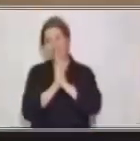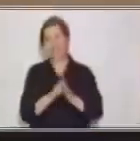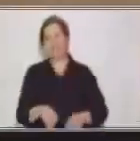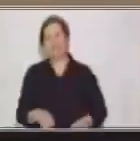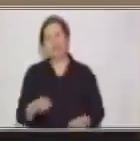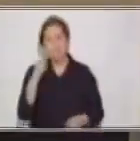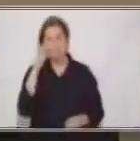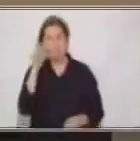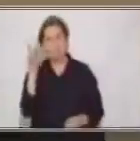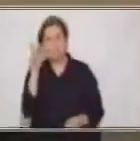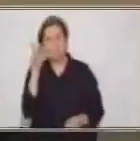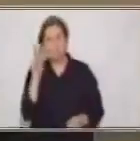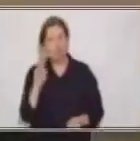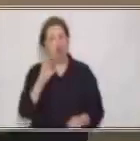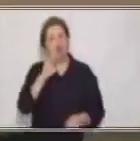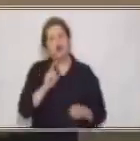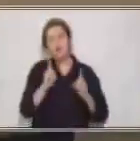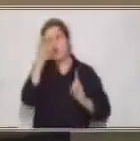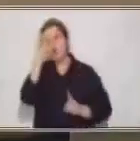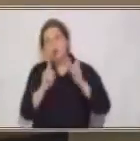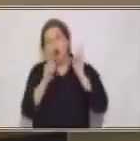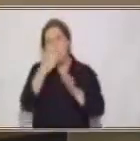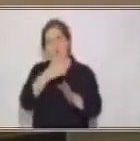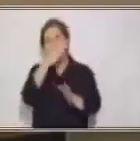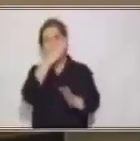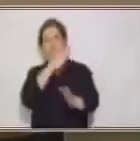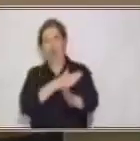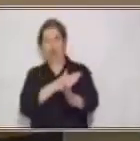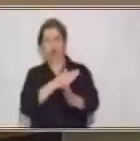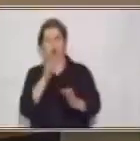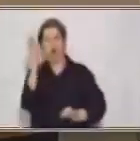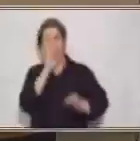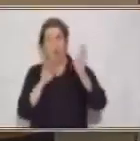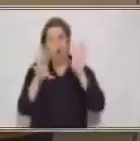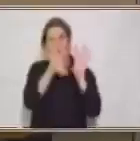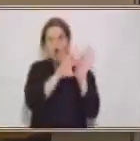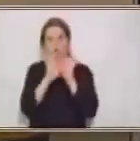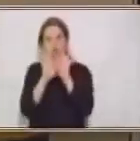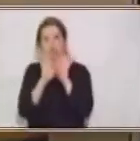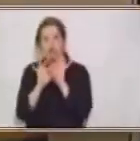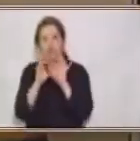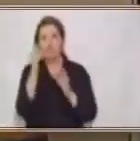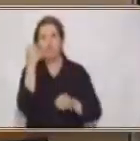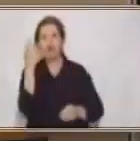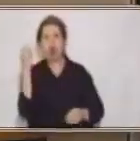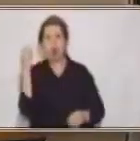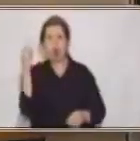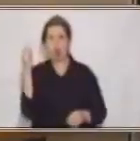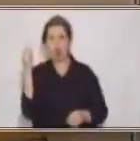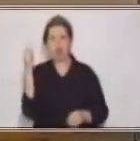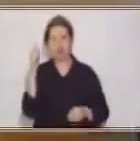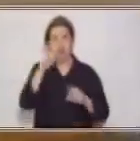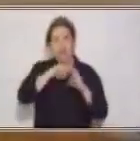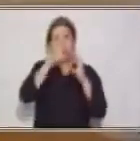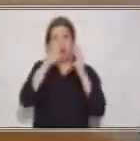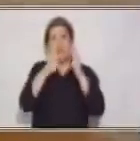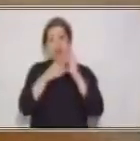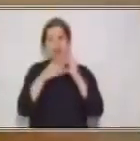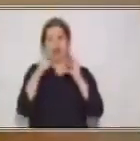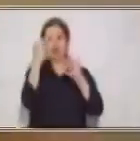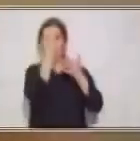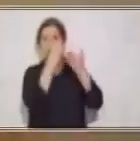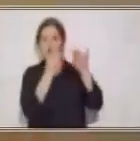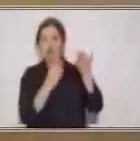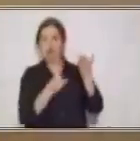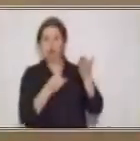miremos aquí, ¿qué conjunción o qué preposición hace falta entre estos dibujos? Aquí dice